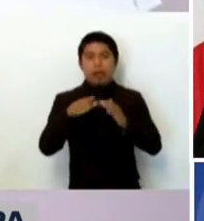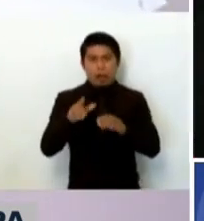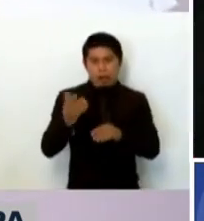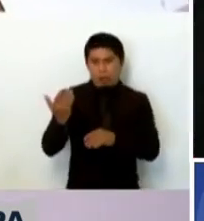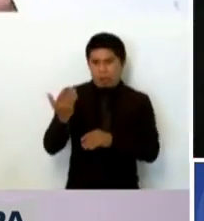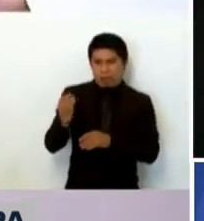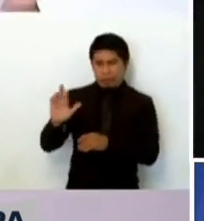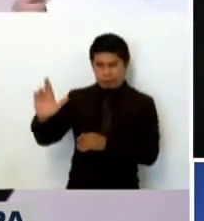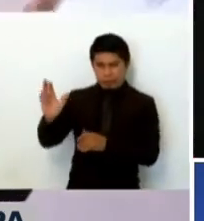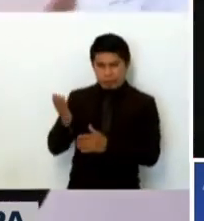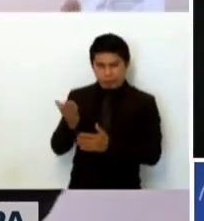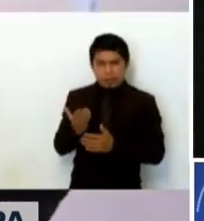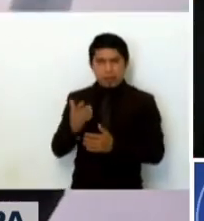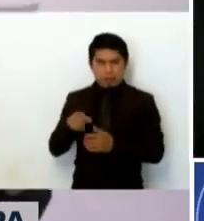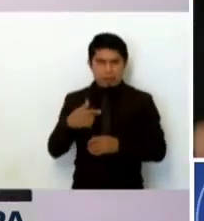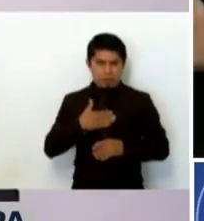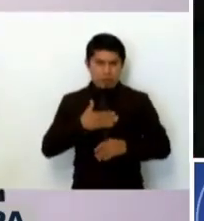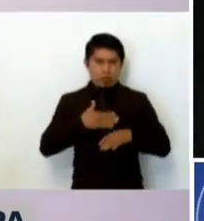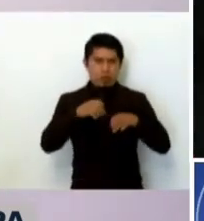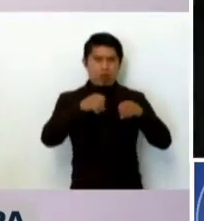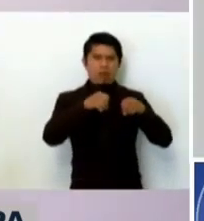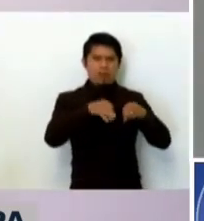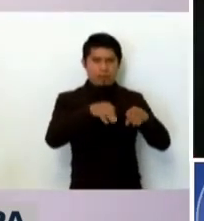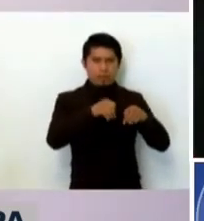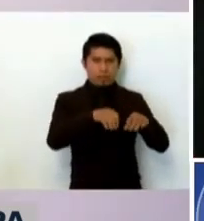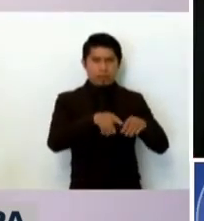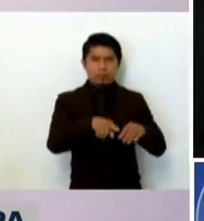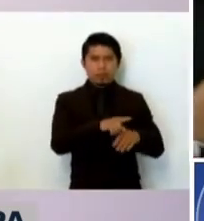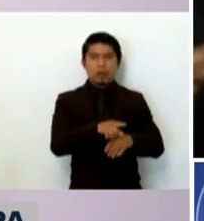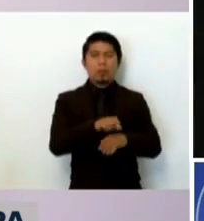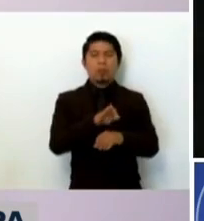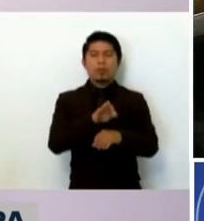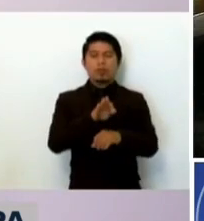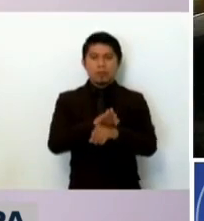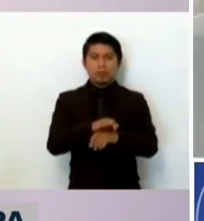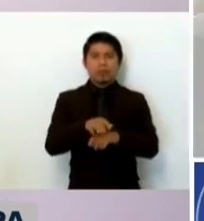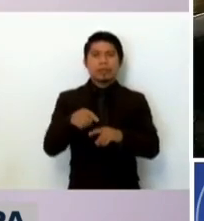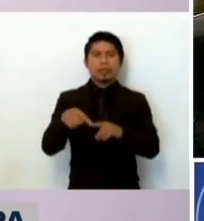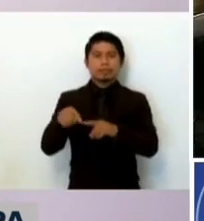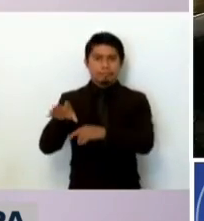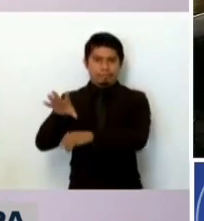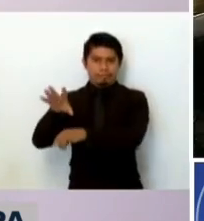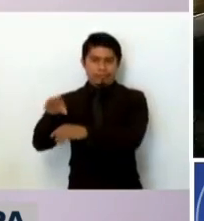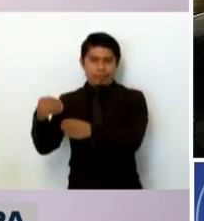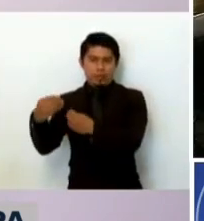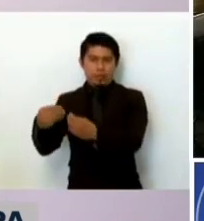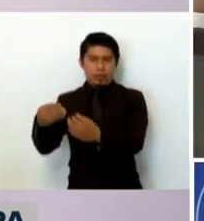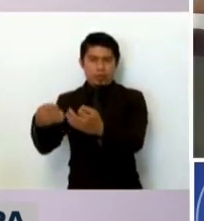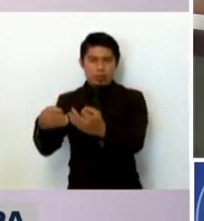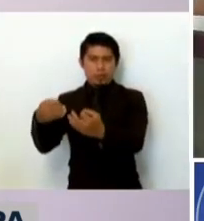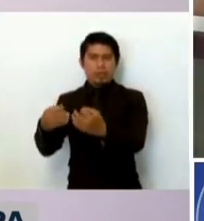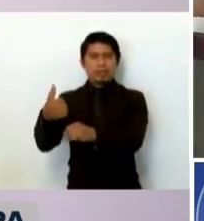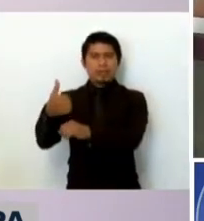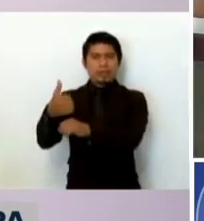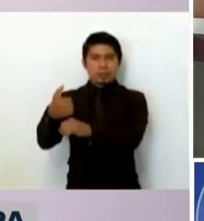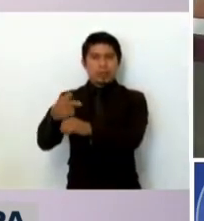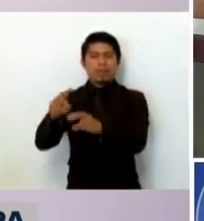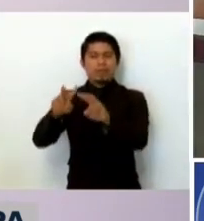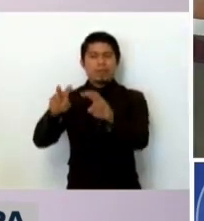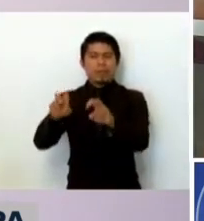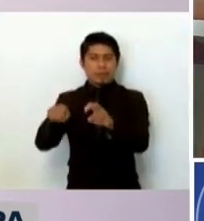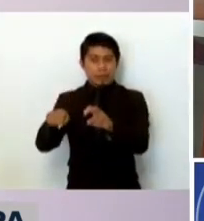renuncia y va a participar en actividades políticas electorales. Ya también